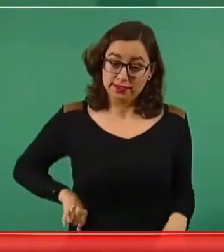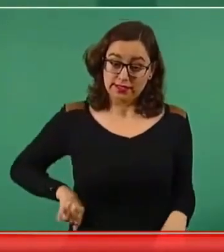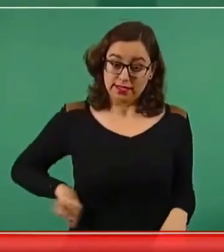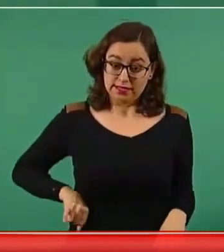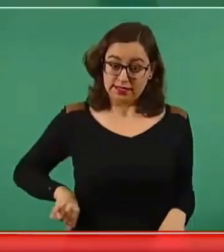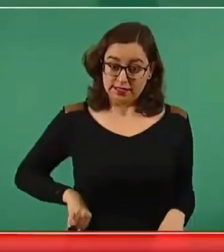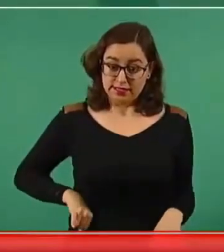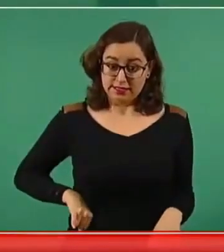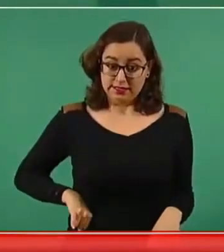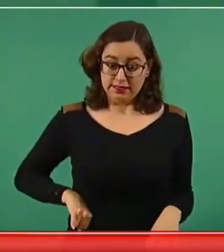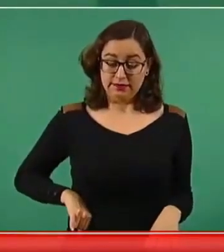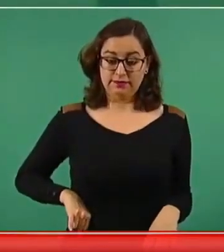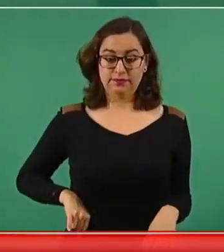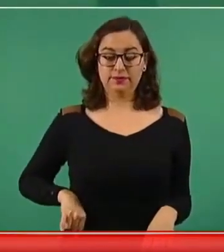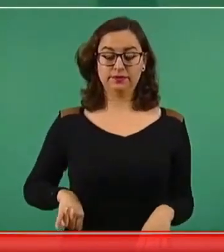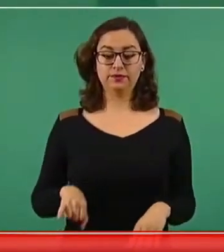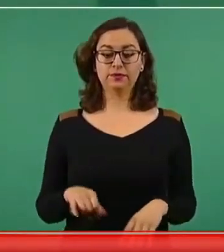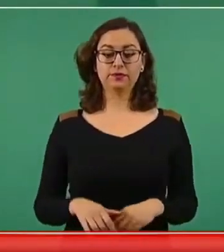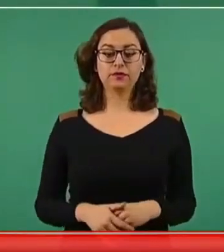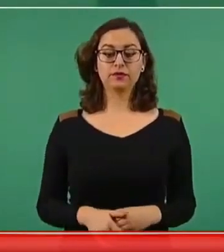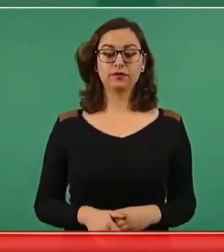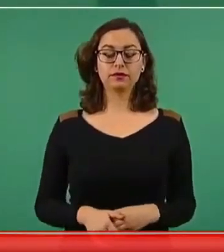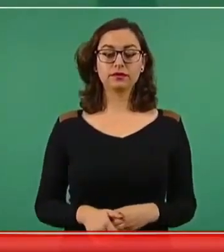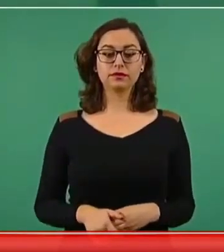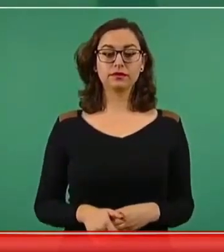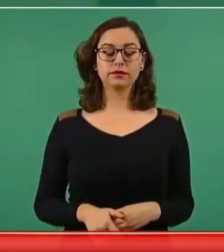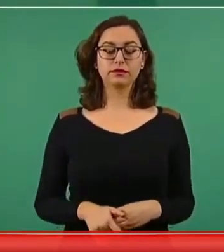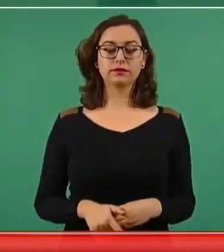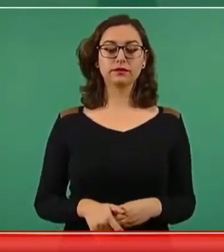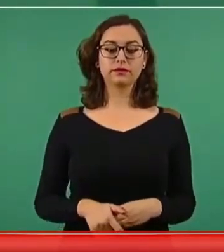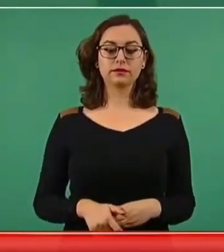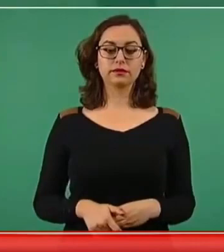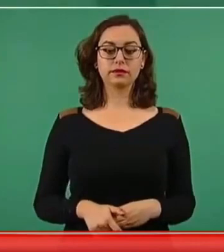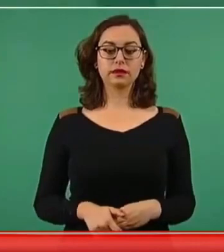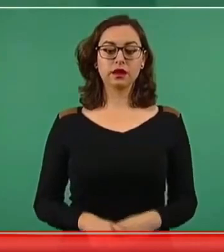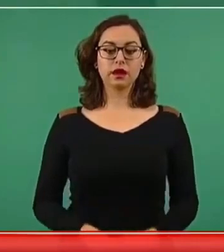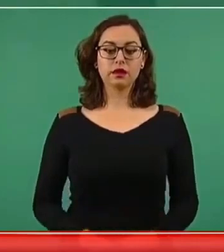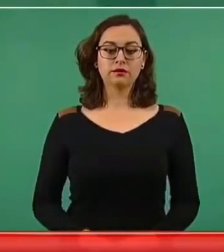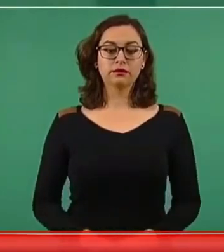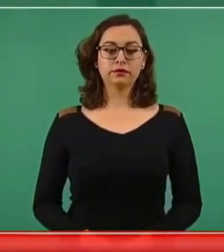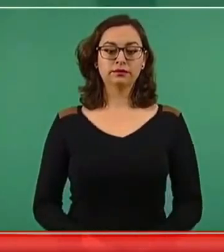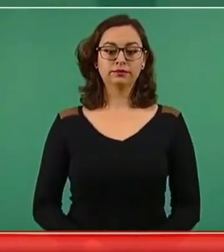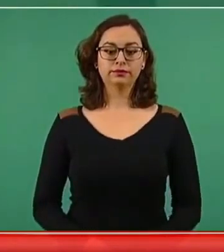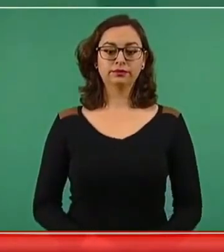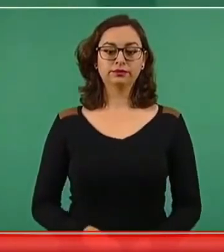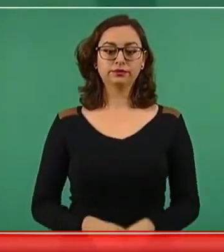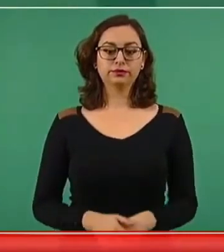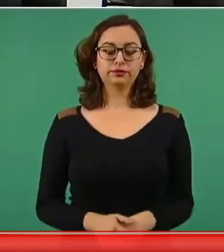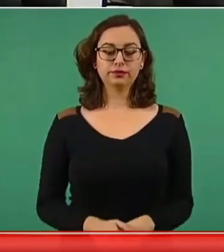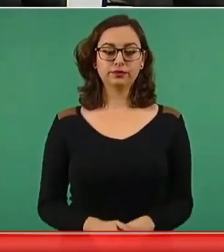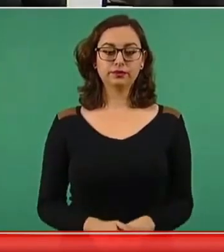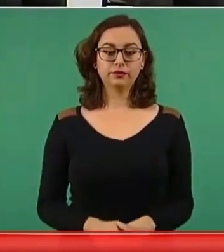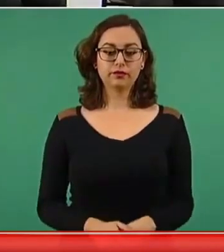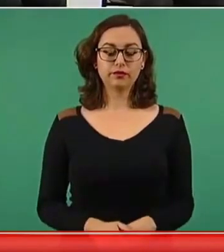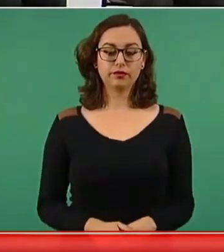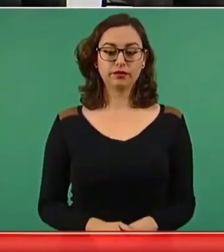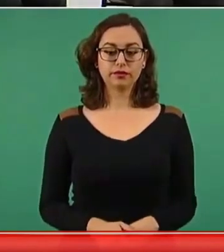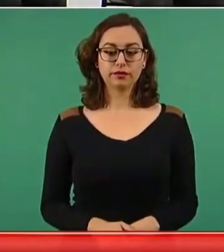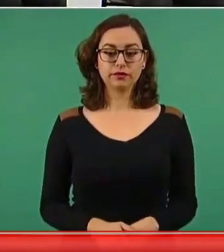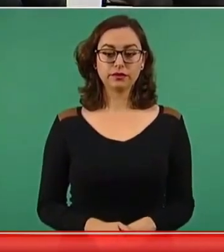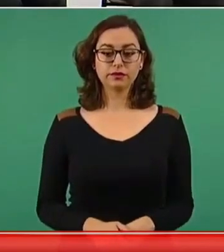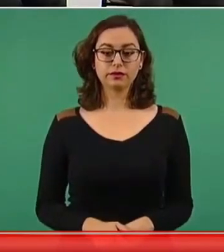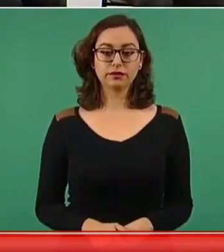Este está dirigido a